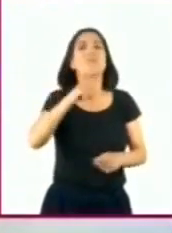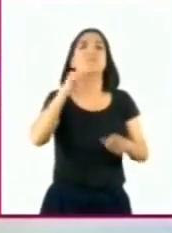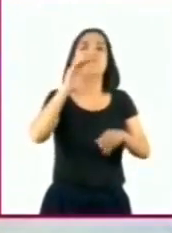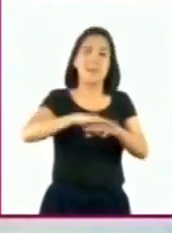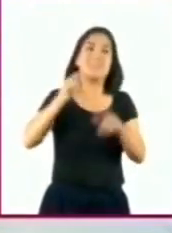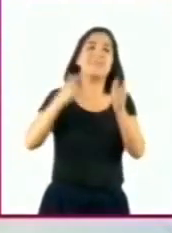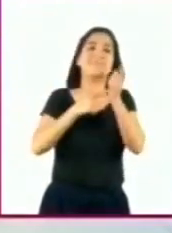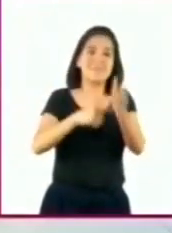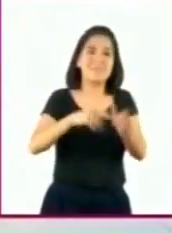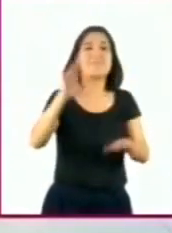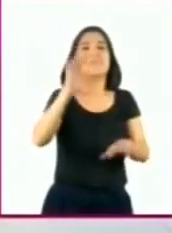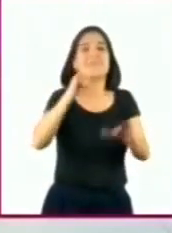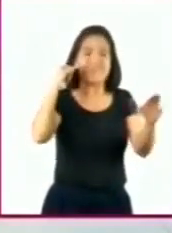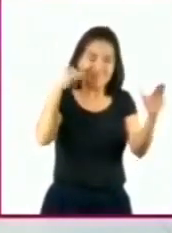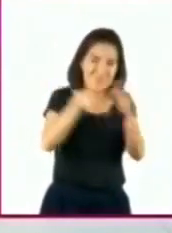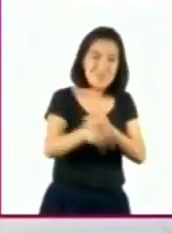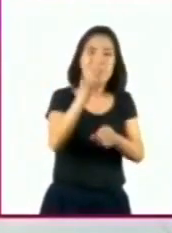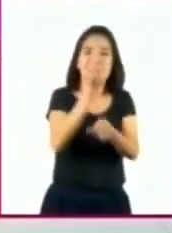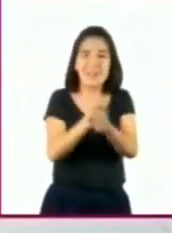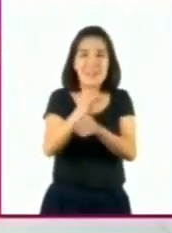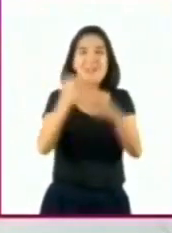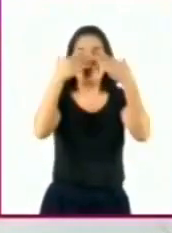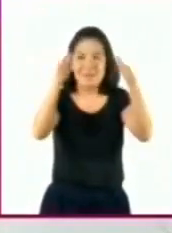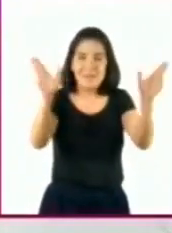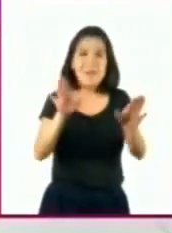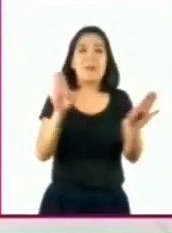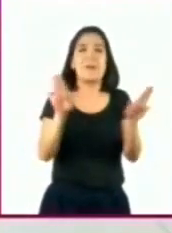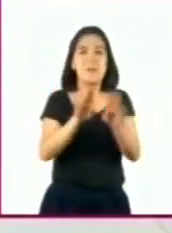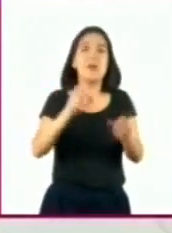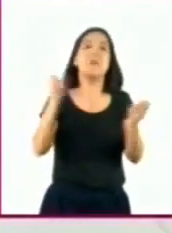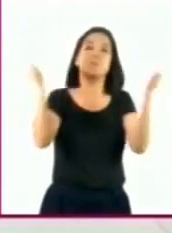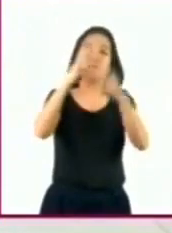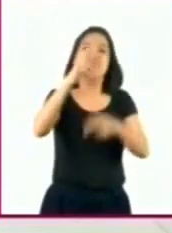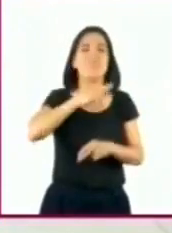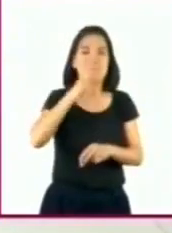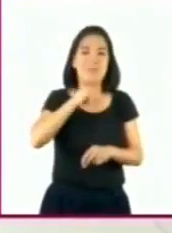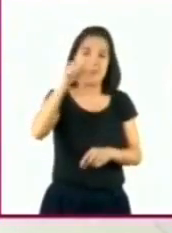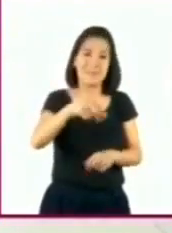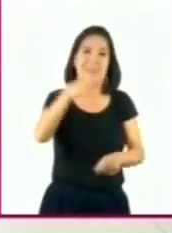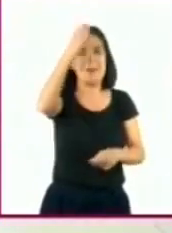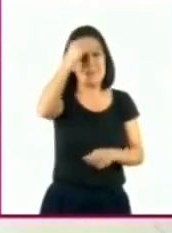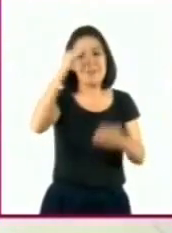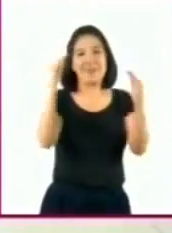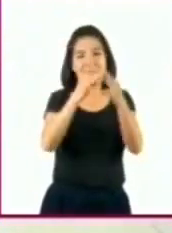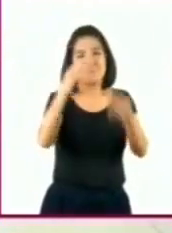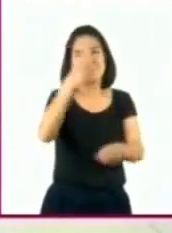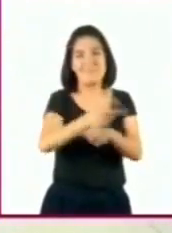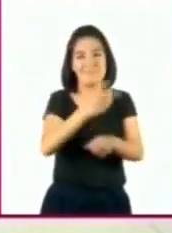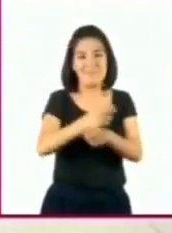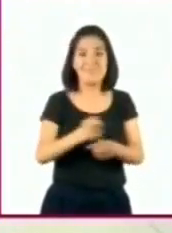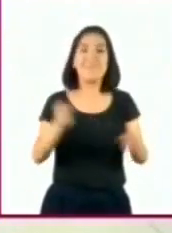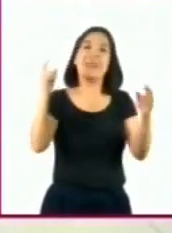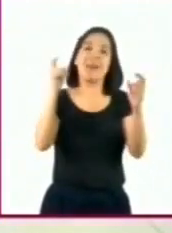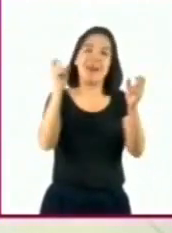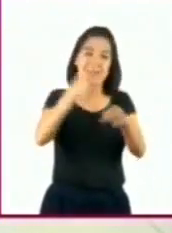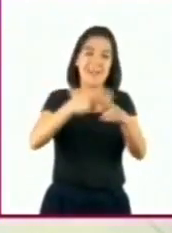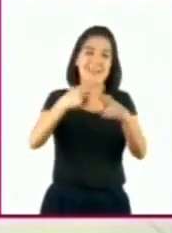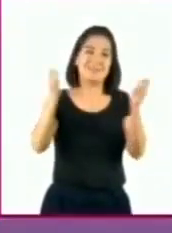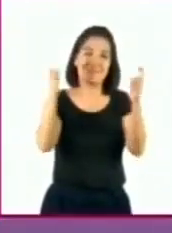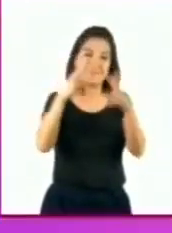queda mucho por explorar y descubrir. Así que nos vemos pronto aquí, en Aprenda en Casa 2. Hasta la próxima.